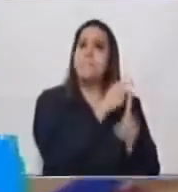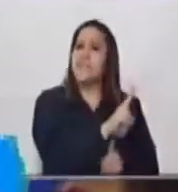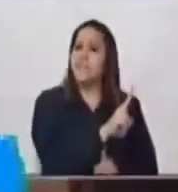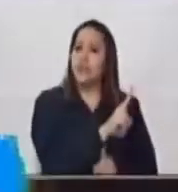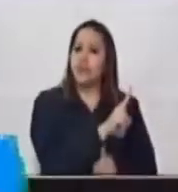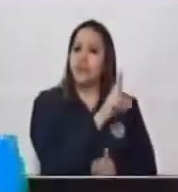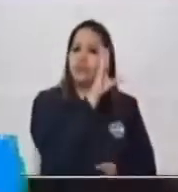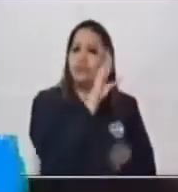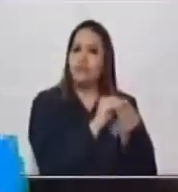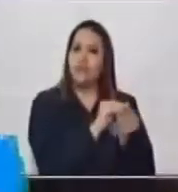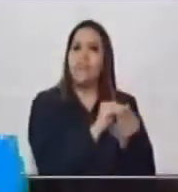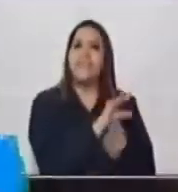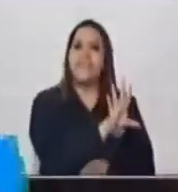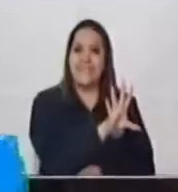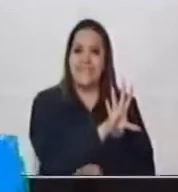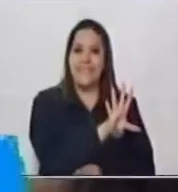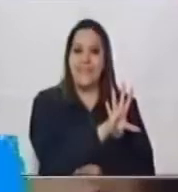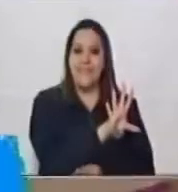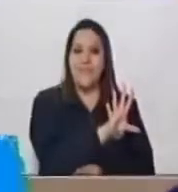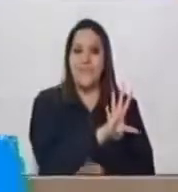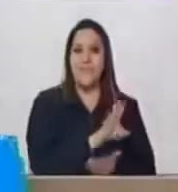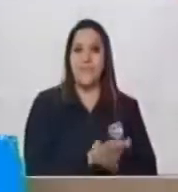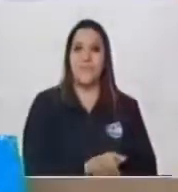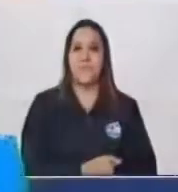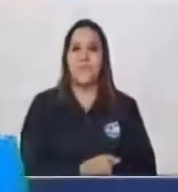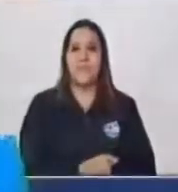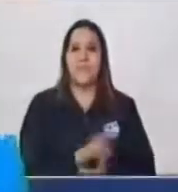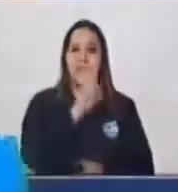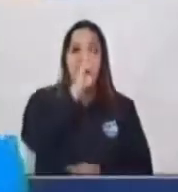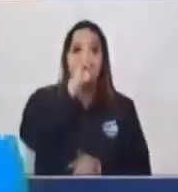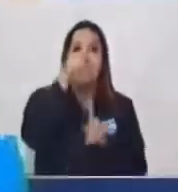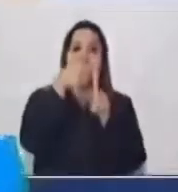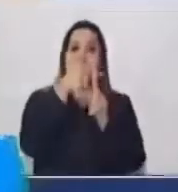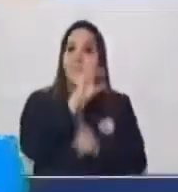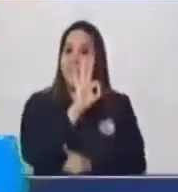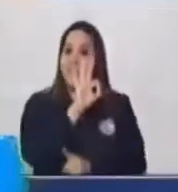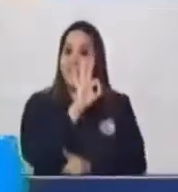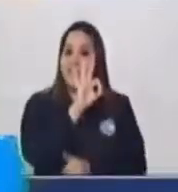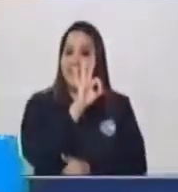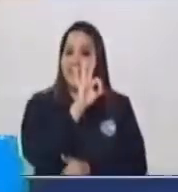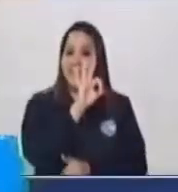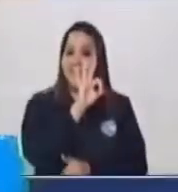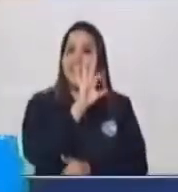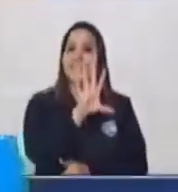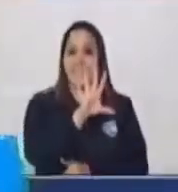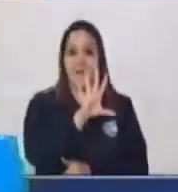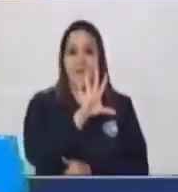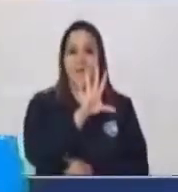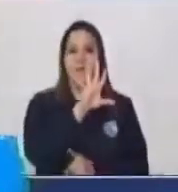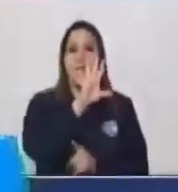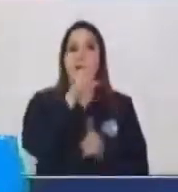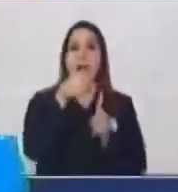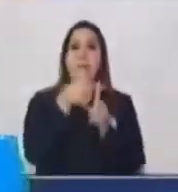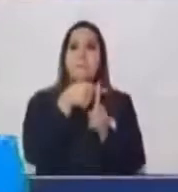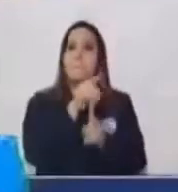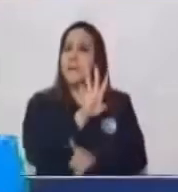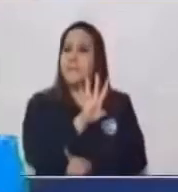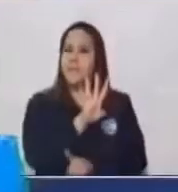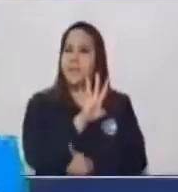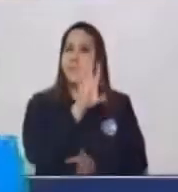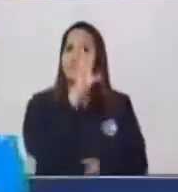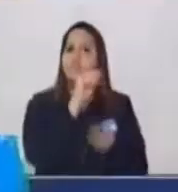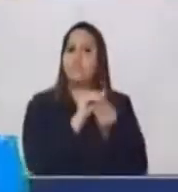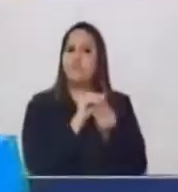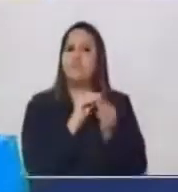5 2 más 3 5 5 5 5 más 4